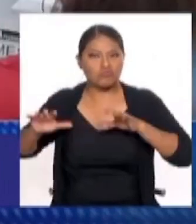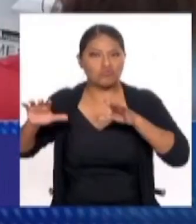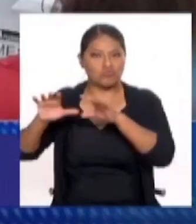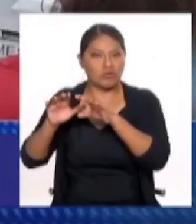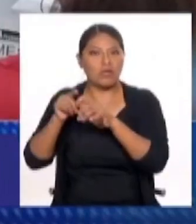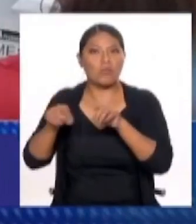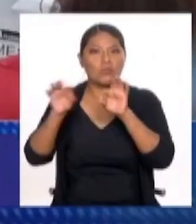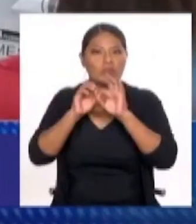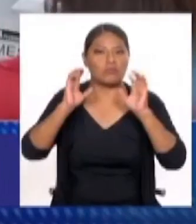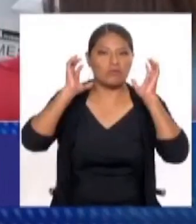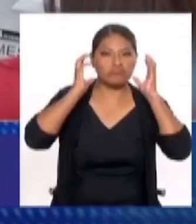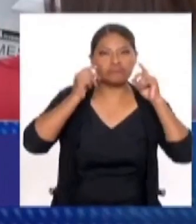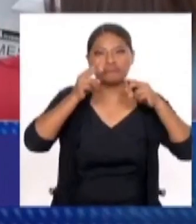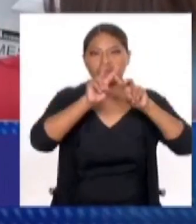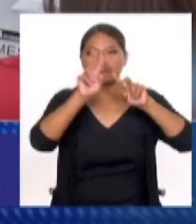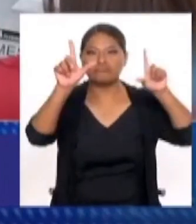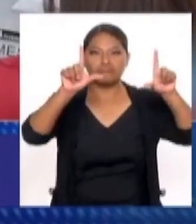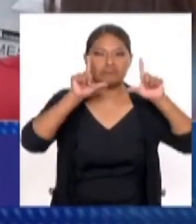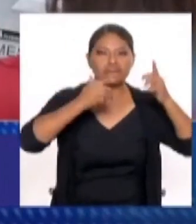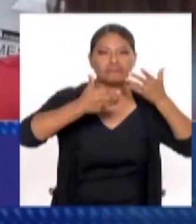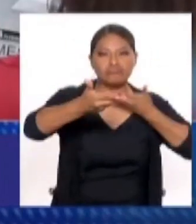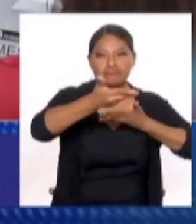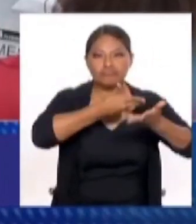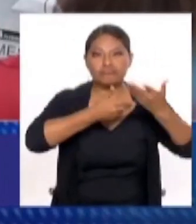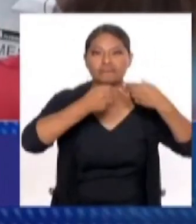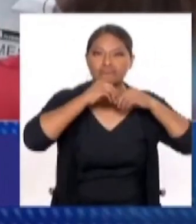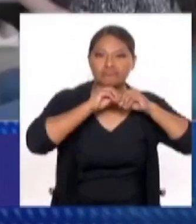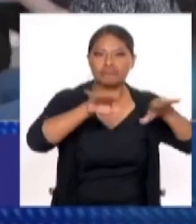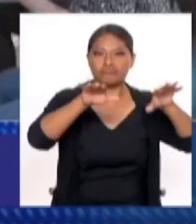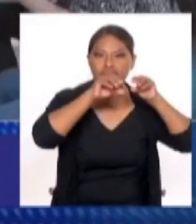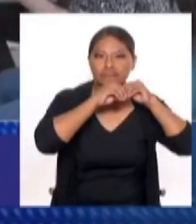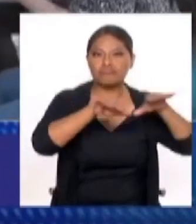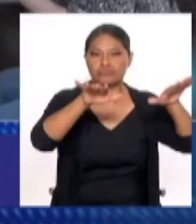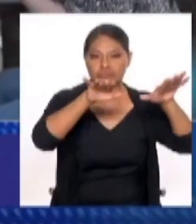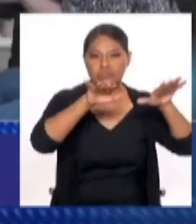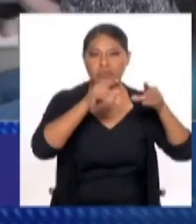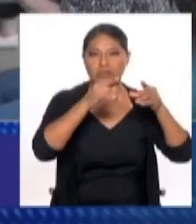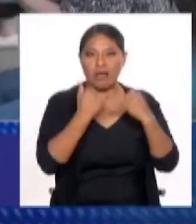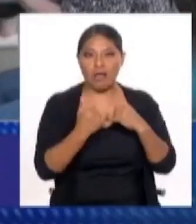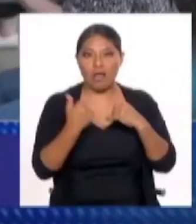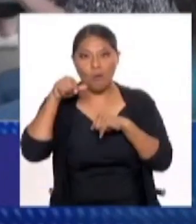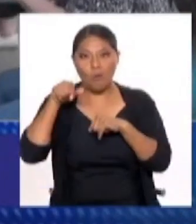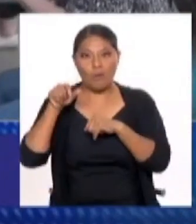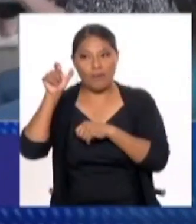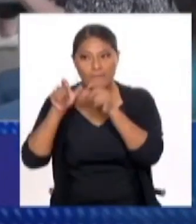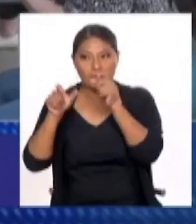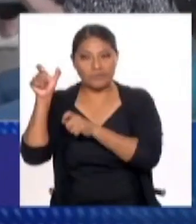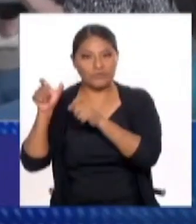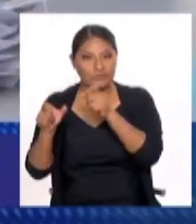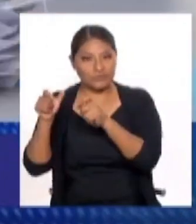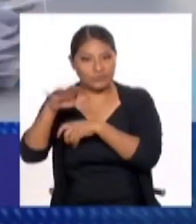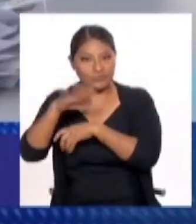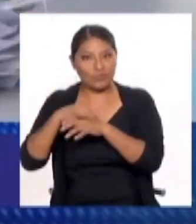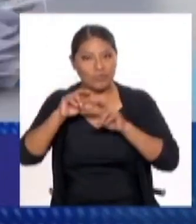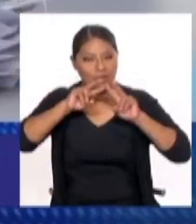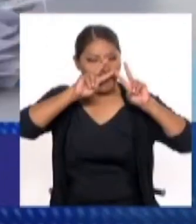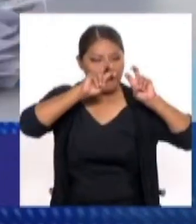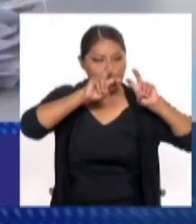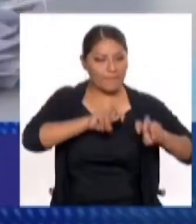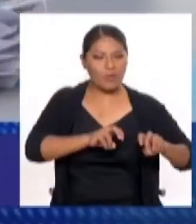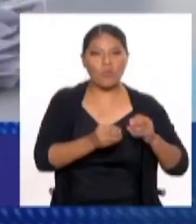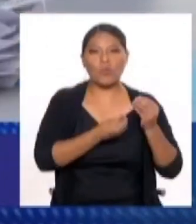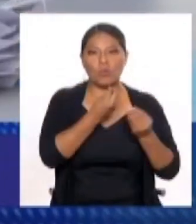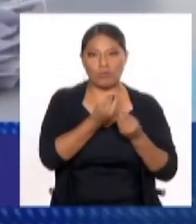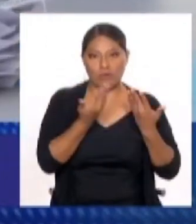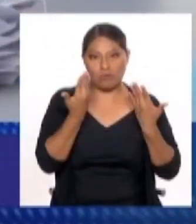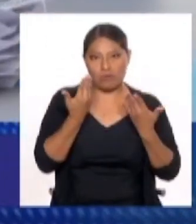los medios de comunicación, de los grandes medios de comunicación, en la formación de la opinión pública, y hay poca teorización y poca investigación sobre el papel, por